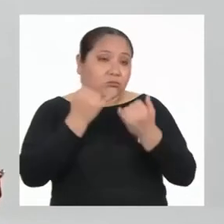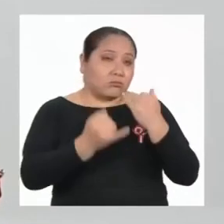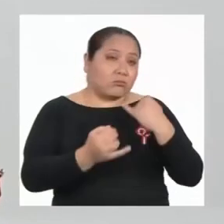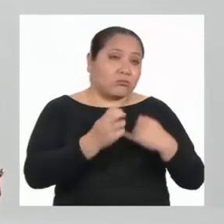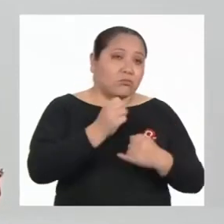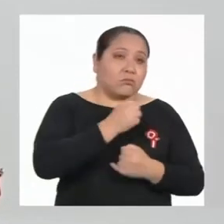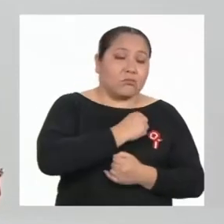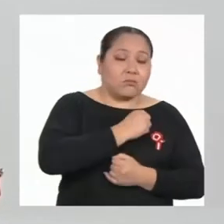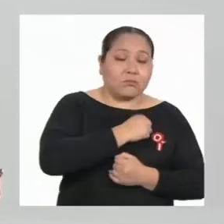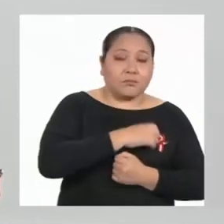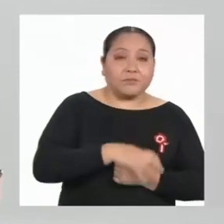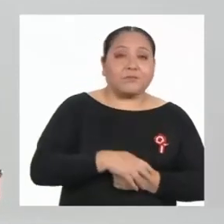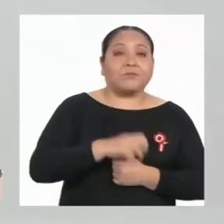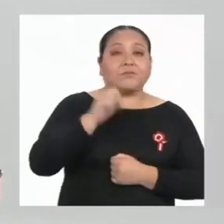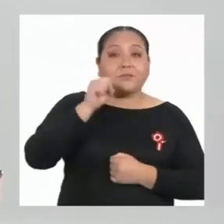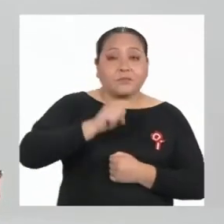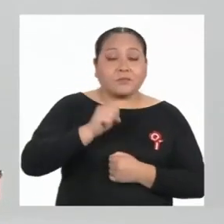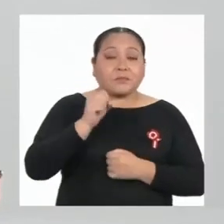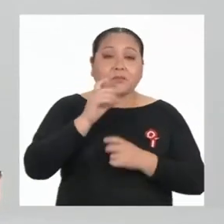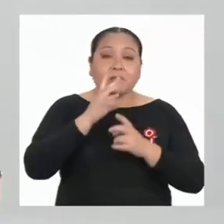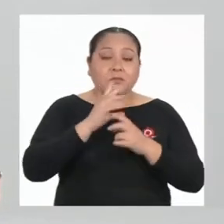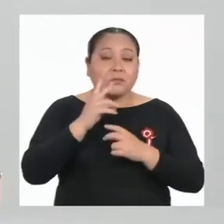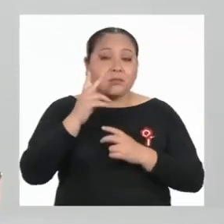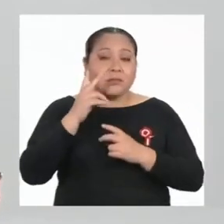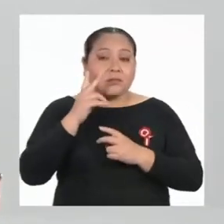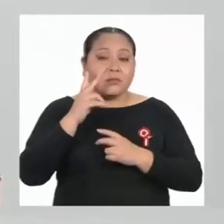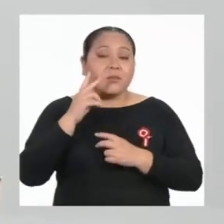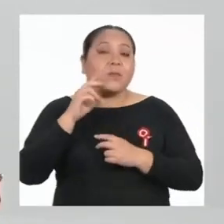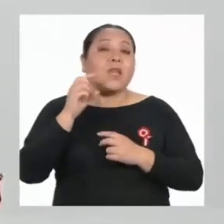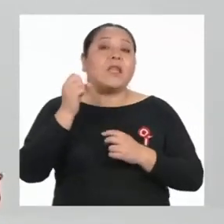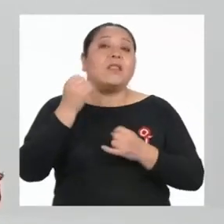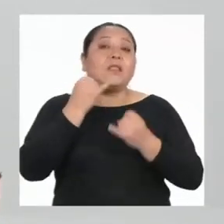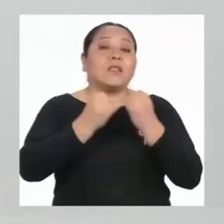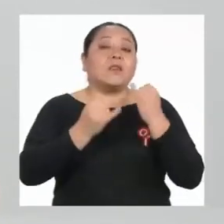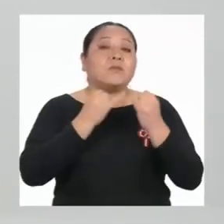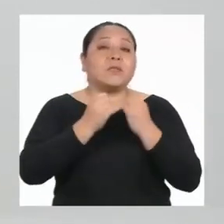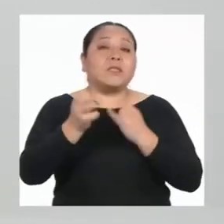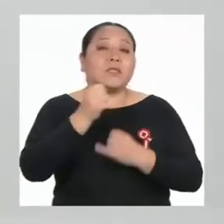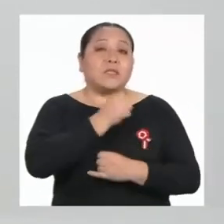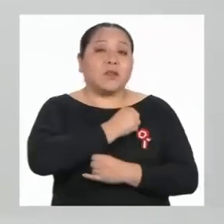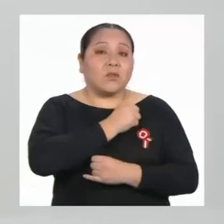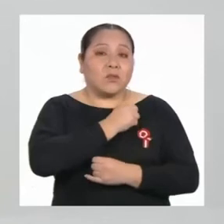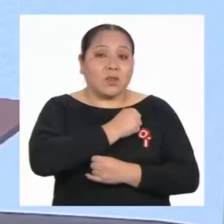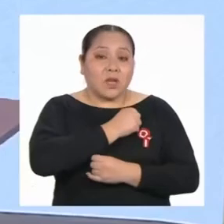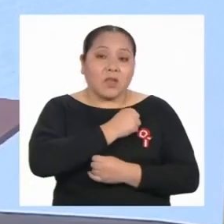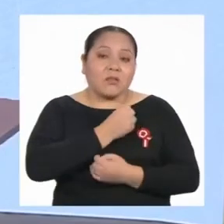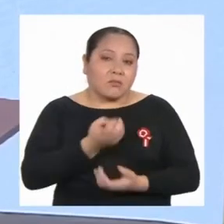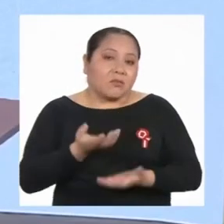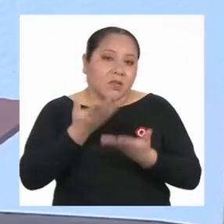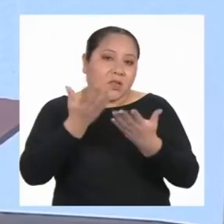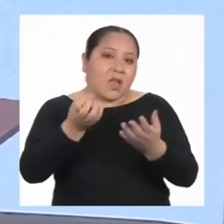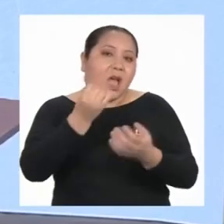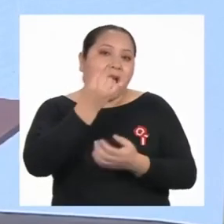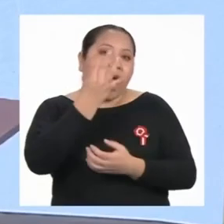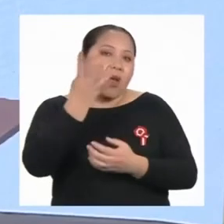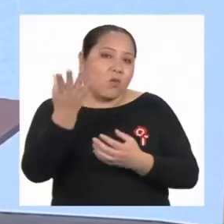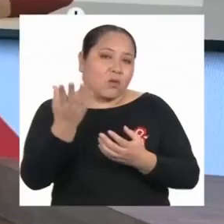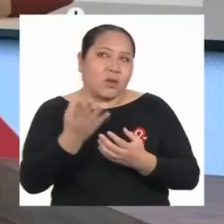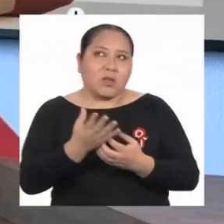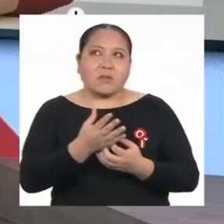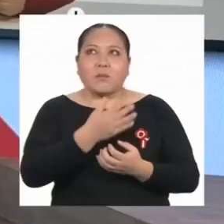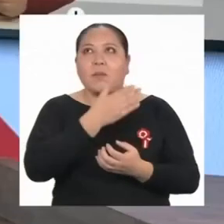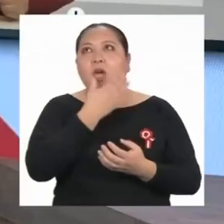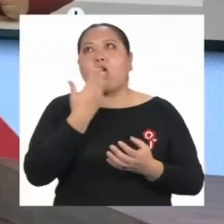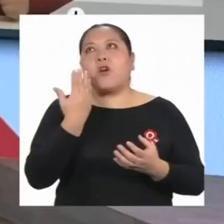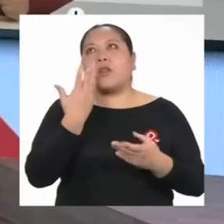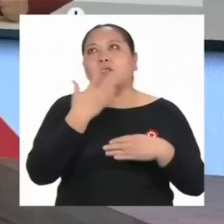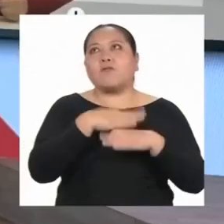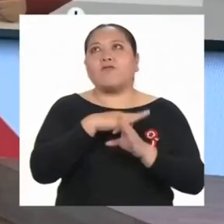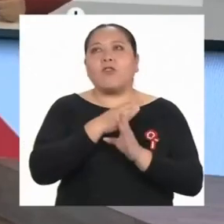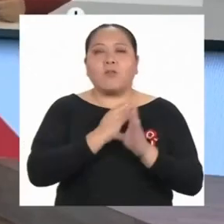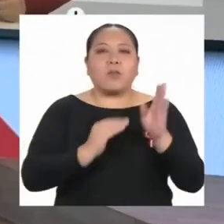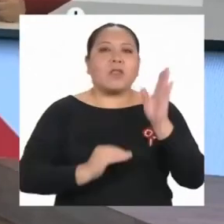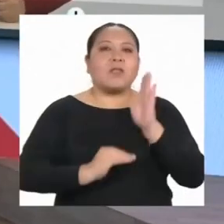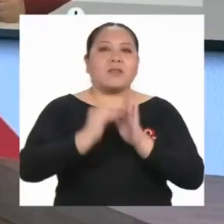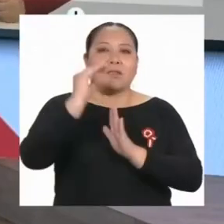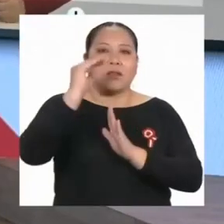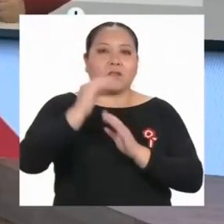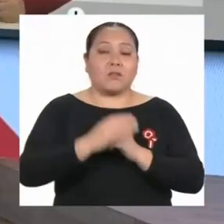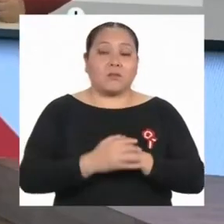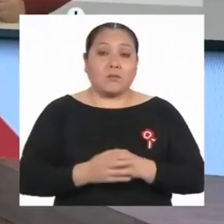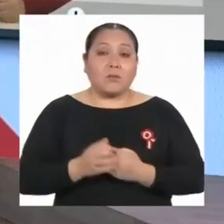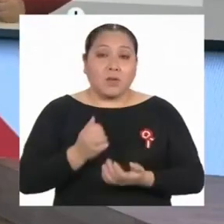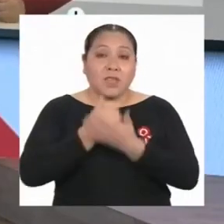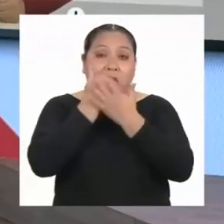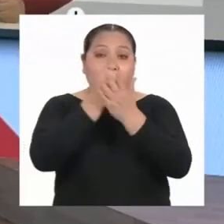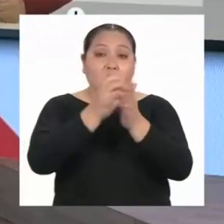es verdad también que terminar la secundaria trae consigo algunas ventajas. Por ejemplo, te permite desarrollar